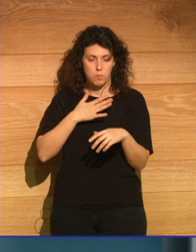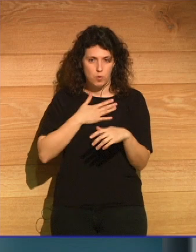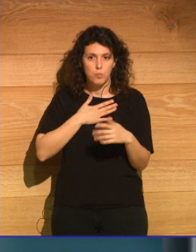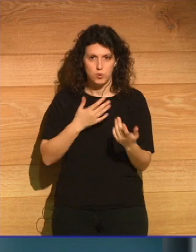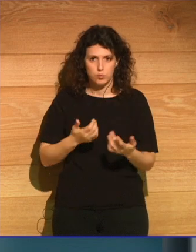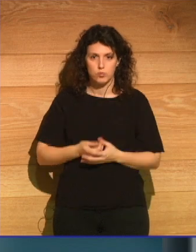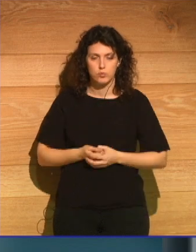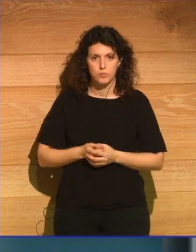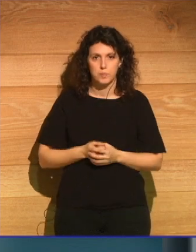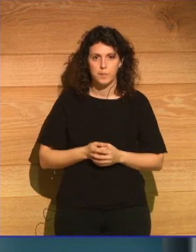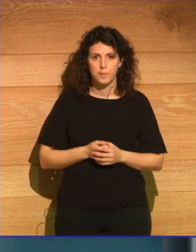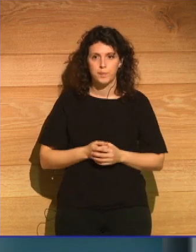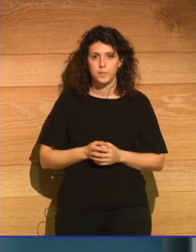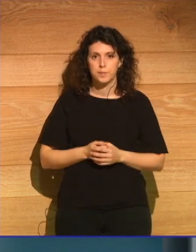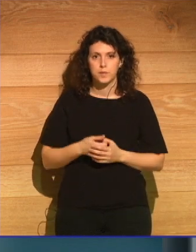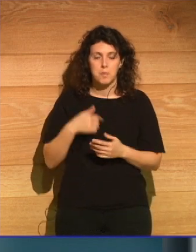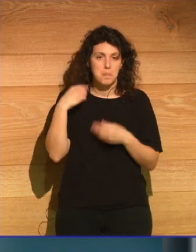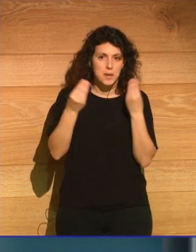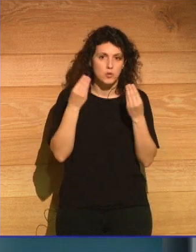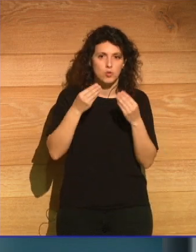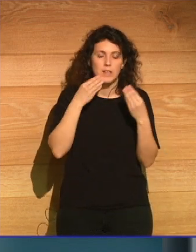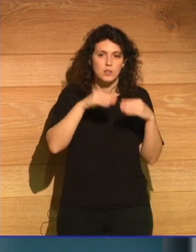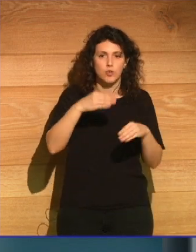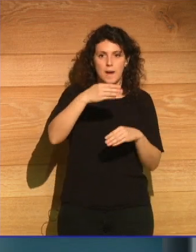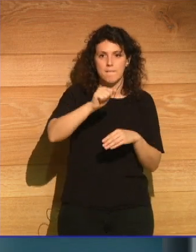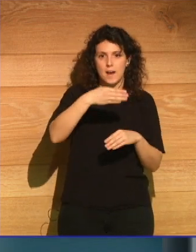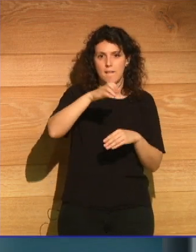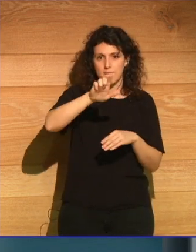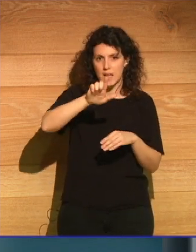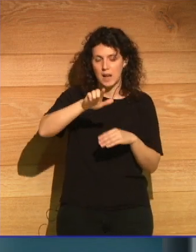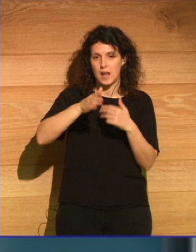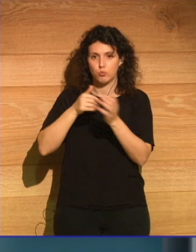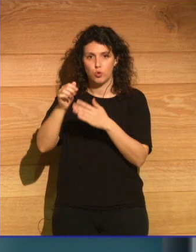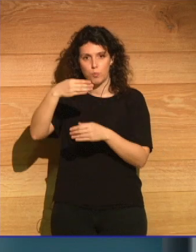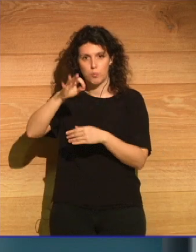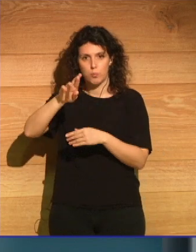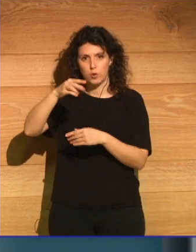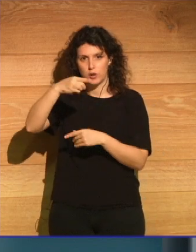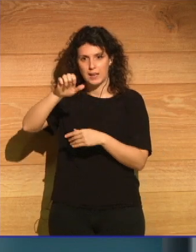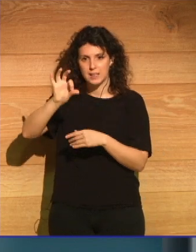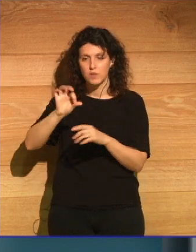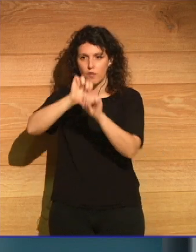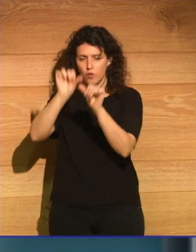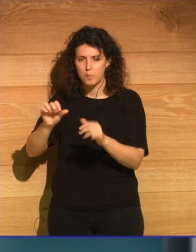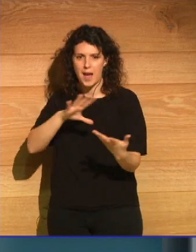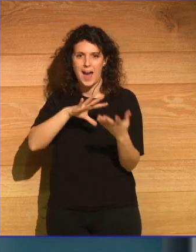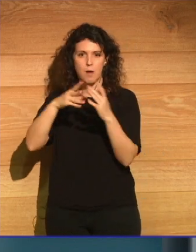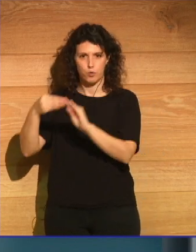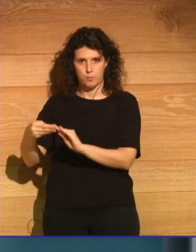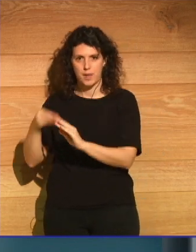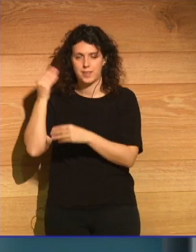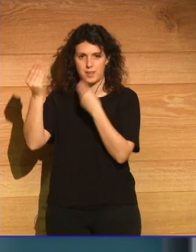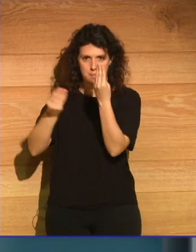A mí me parece que la historia de Babel, de Borges, era una manera muy apropiada de